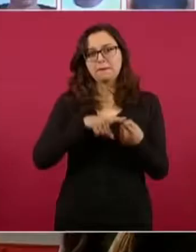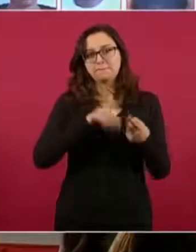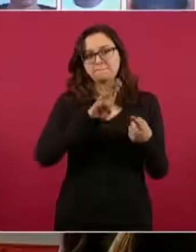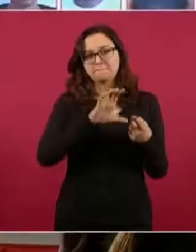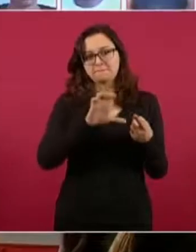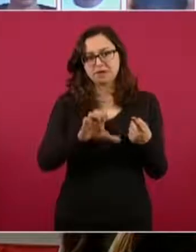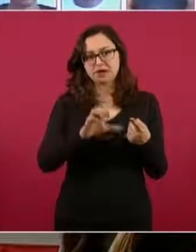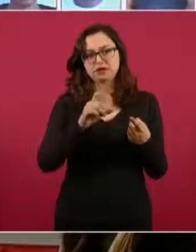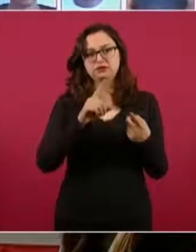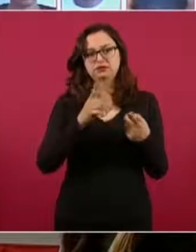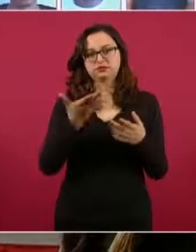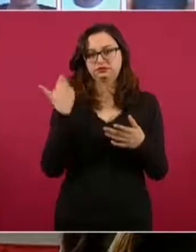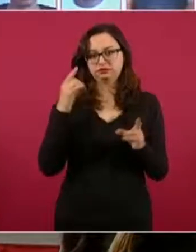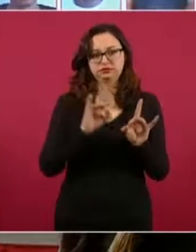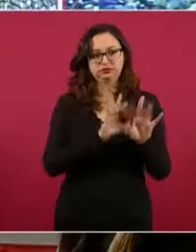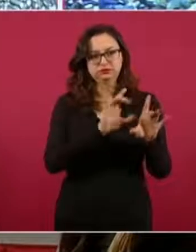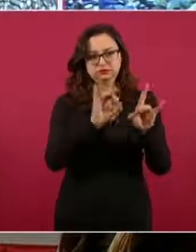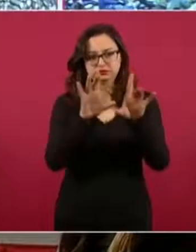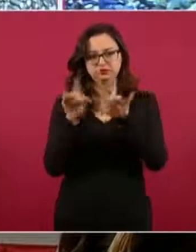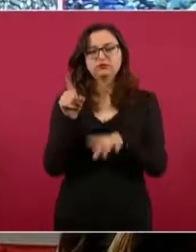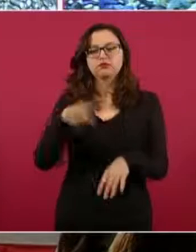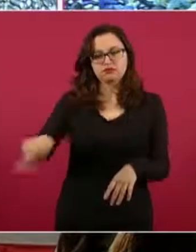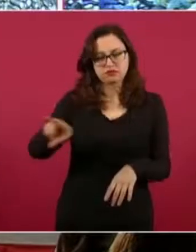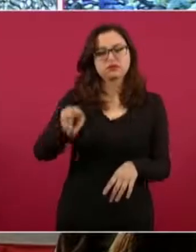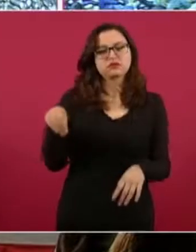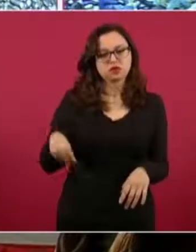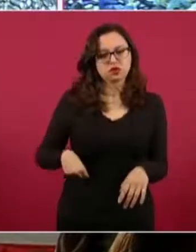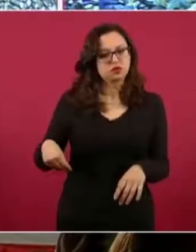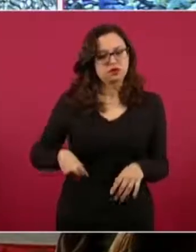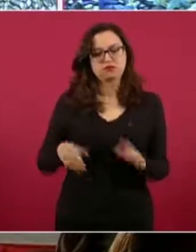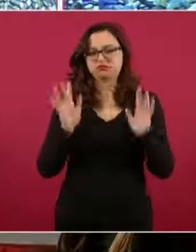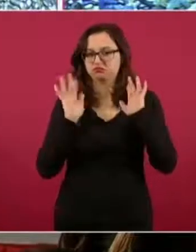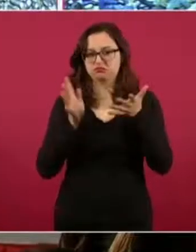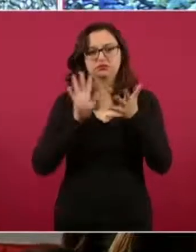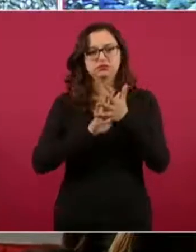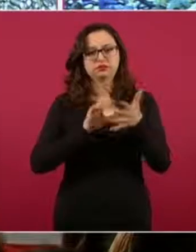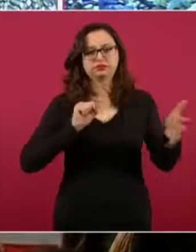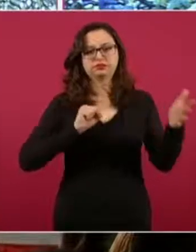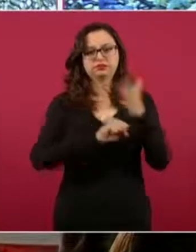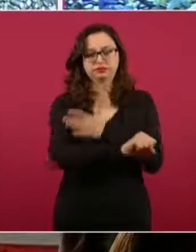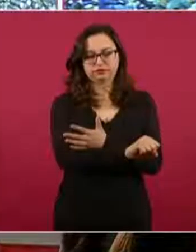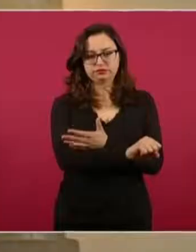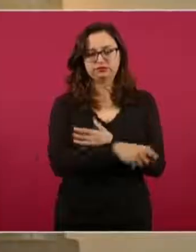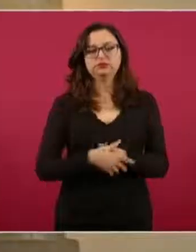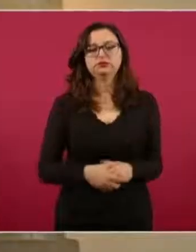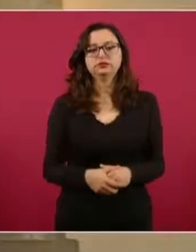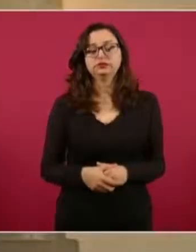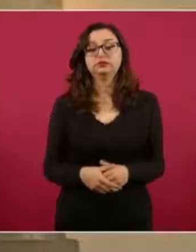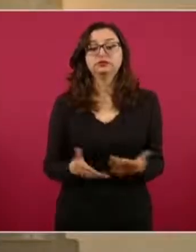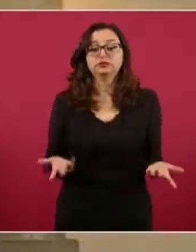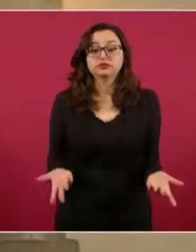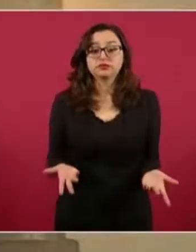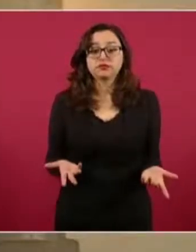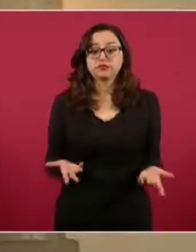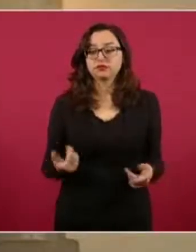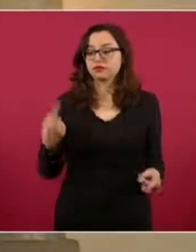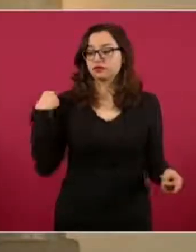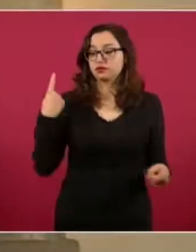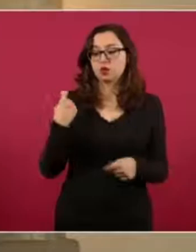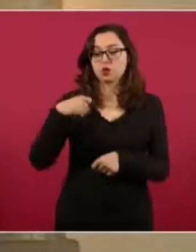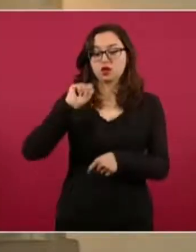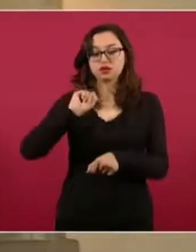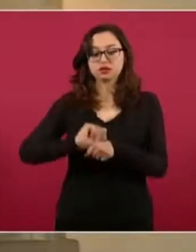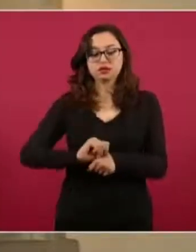de días pasados. Siguiente. En total son 42 detenidos por los eventos de